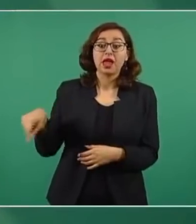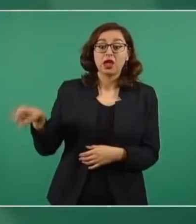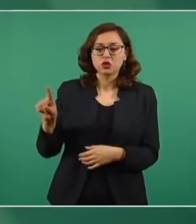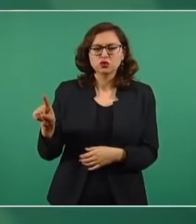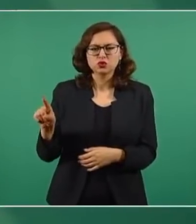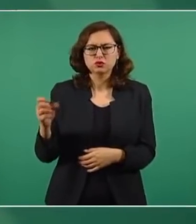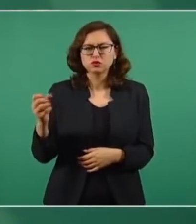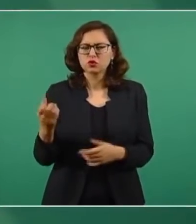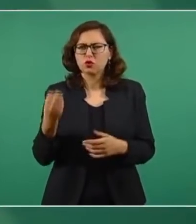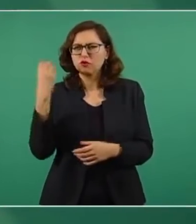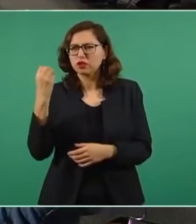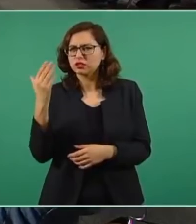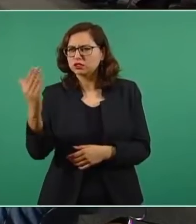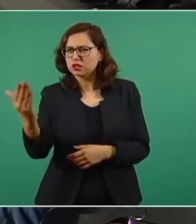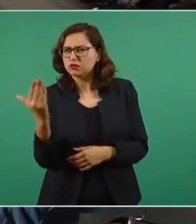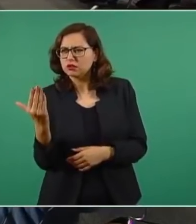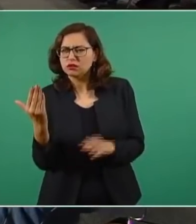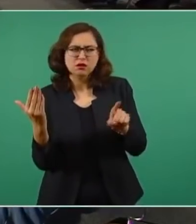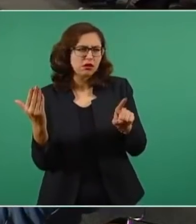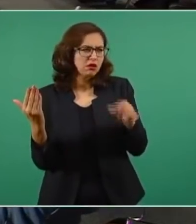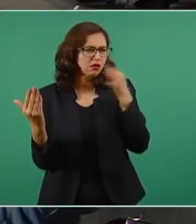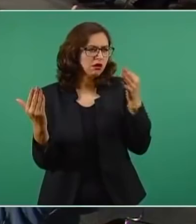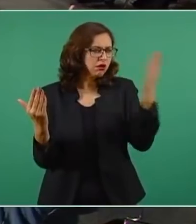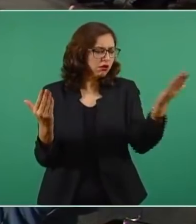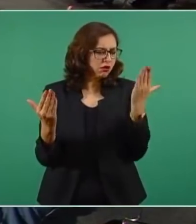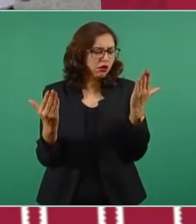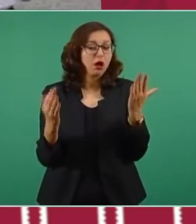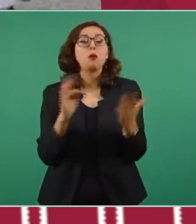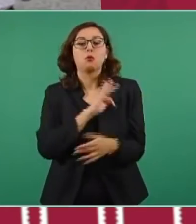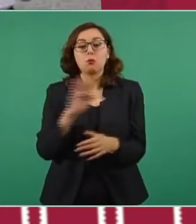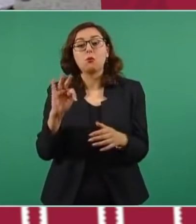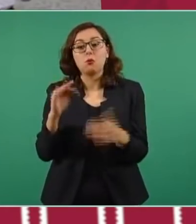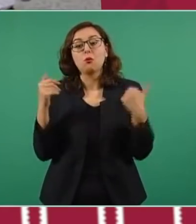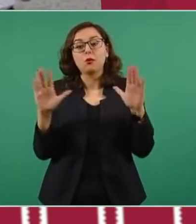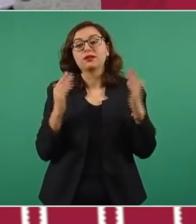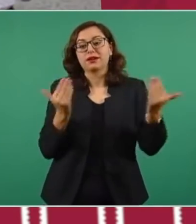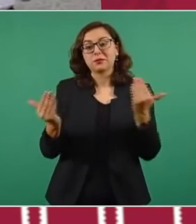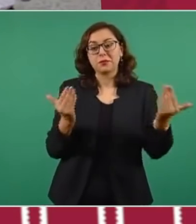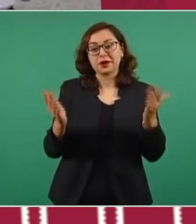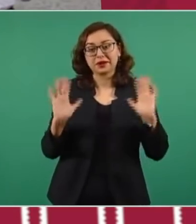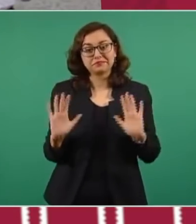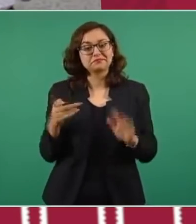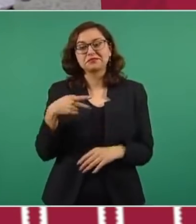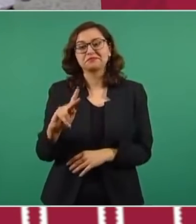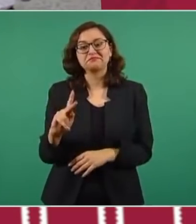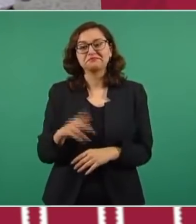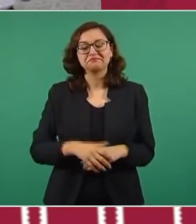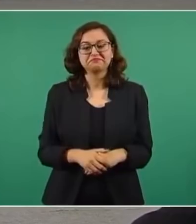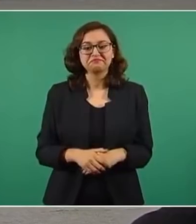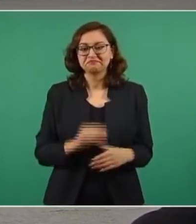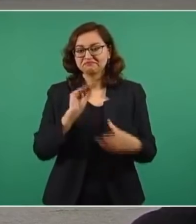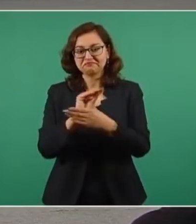saliendo de la crisis. Esa es buena, ¿eh? Yo tengo otra. El de mi hermano. Son aportaciones.